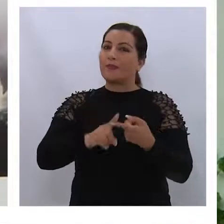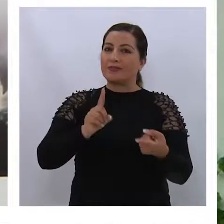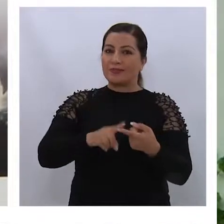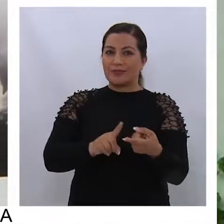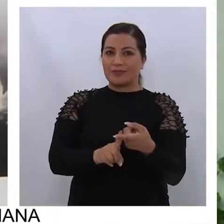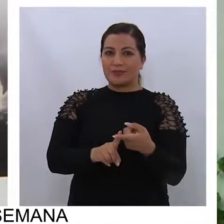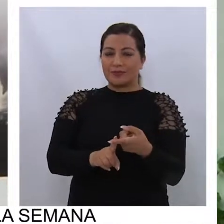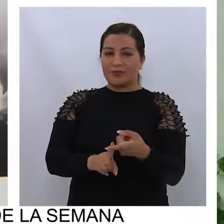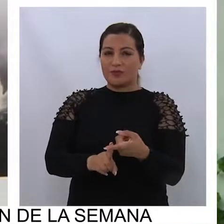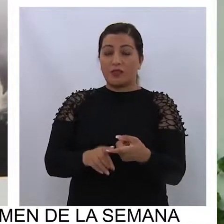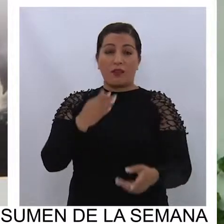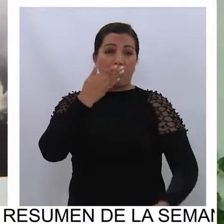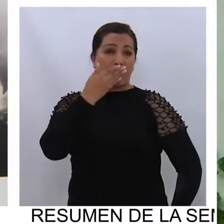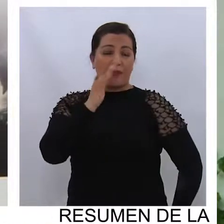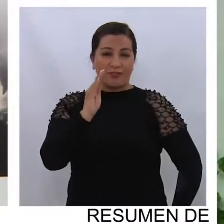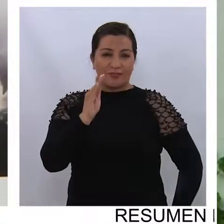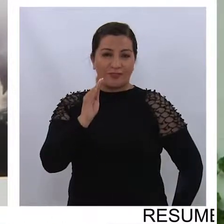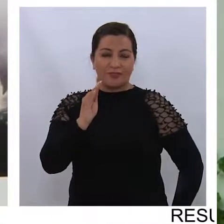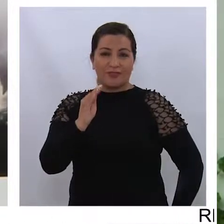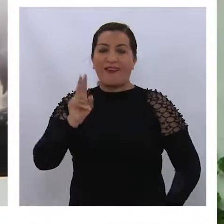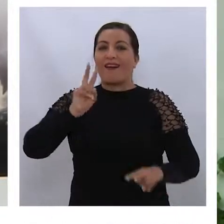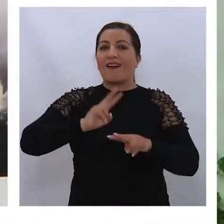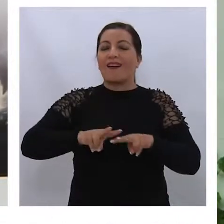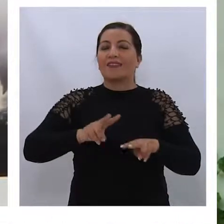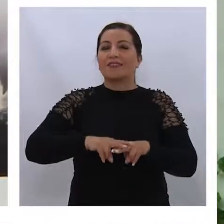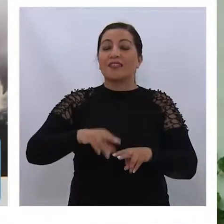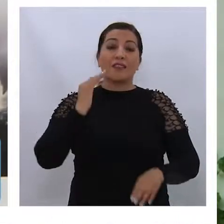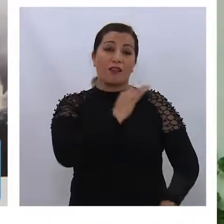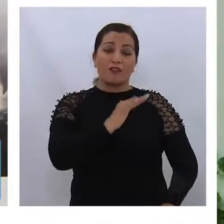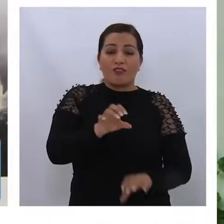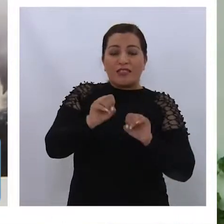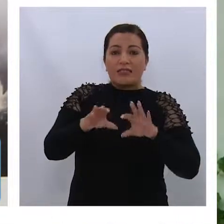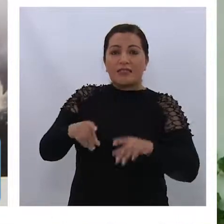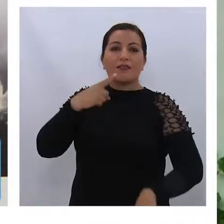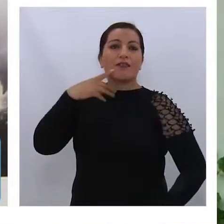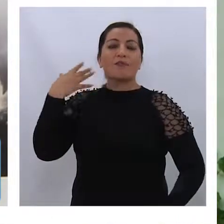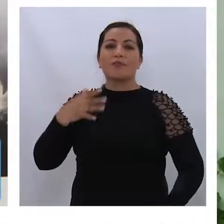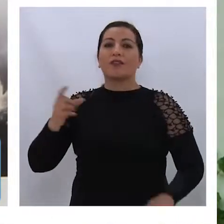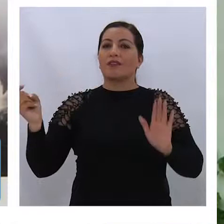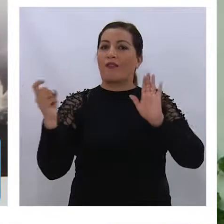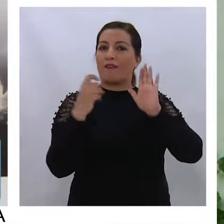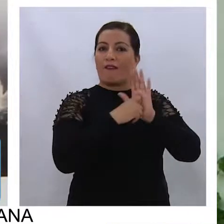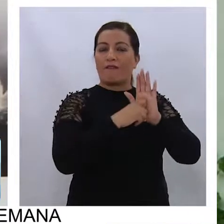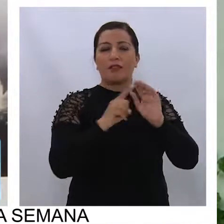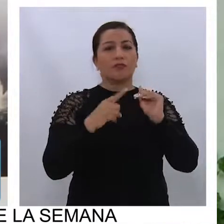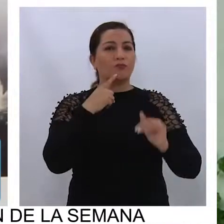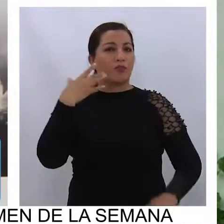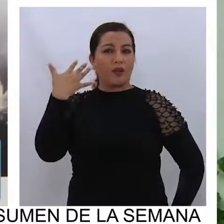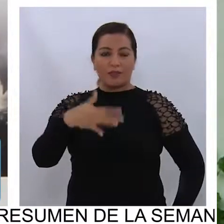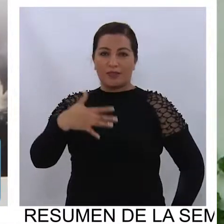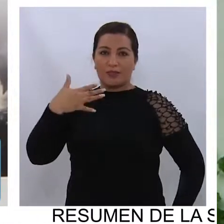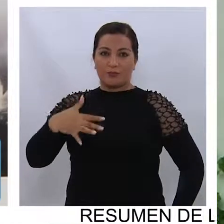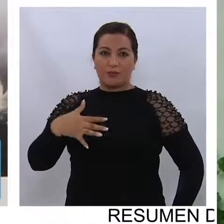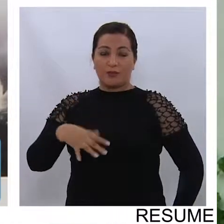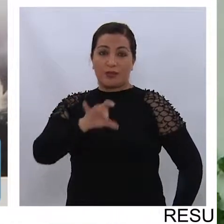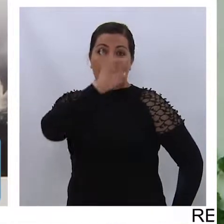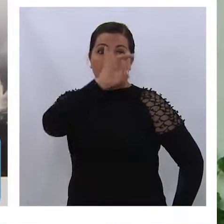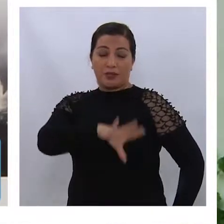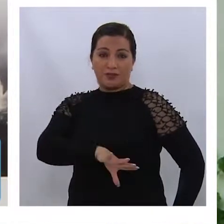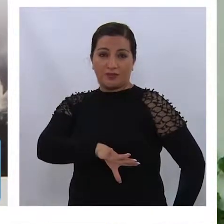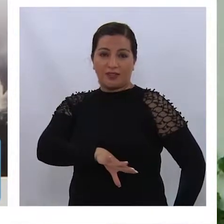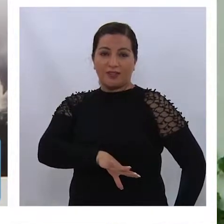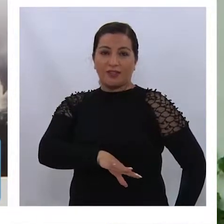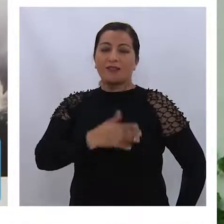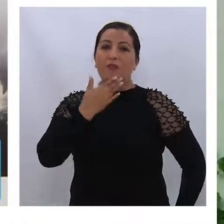participativo y qué mejor que poder plasmar y enseñarles a los niños la importancia de una fecha tan relevante para el país